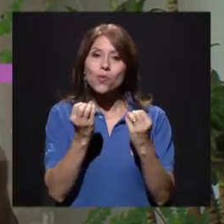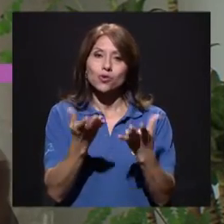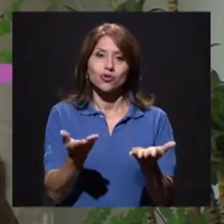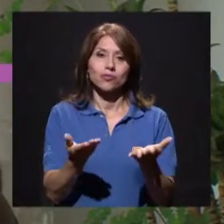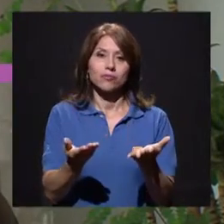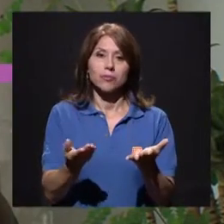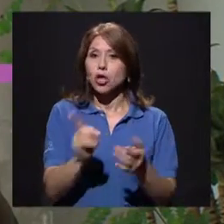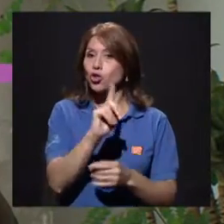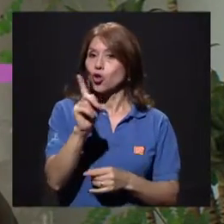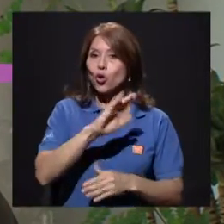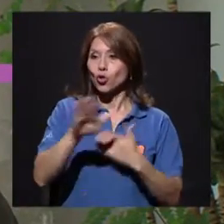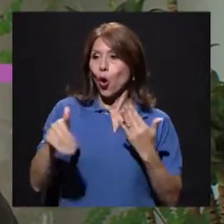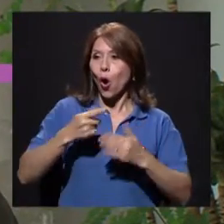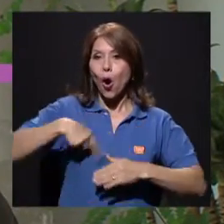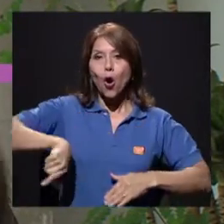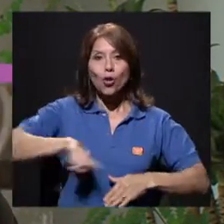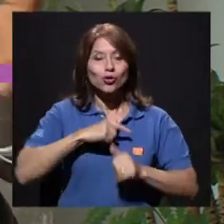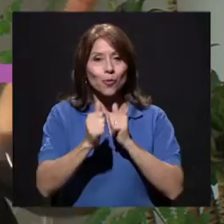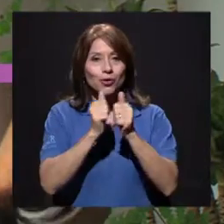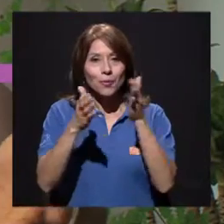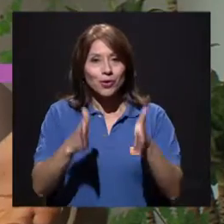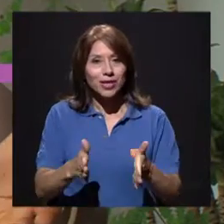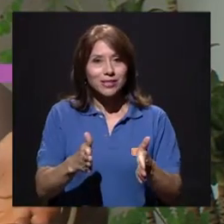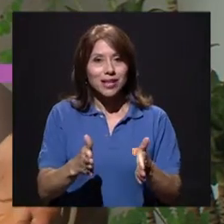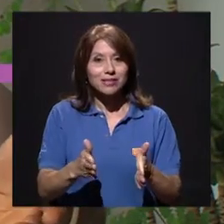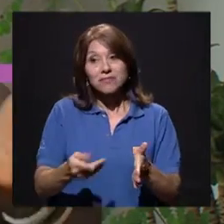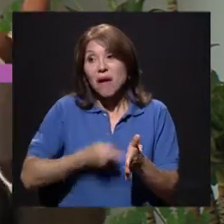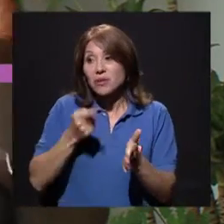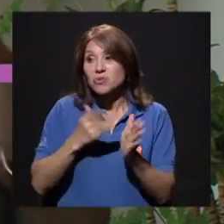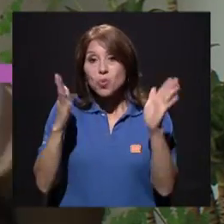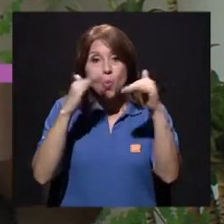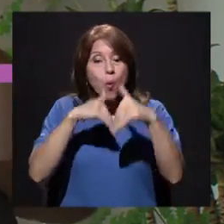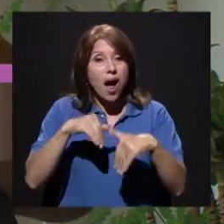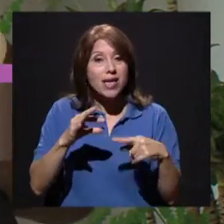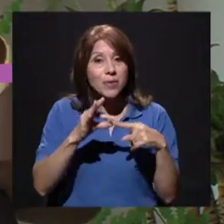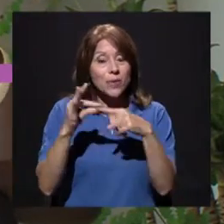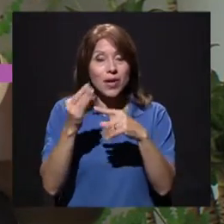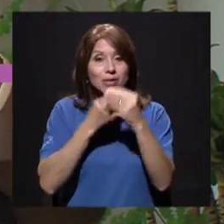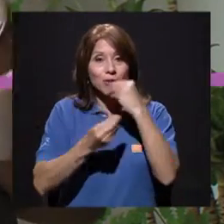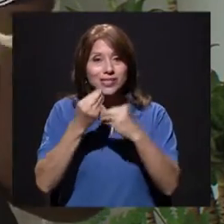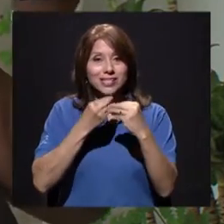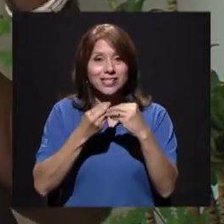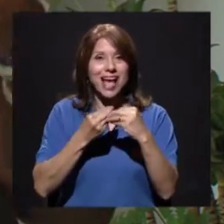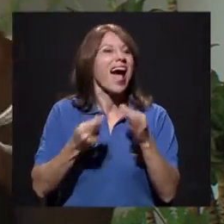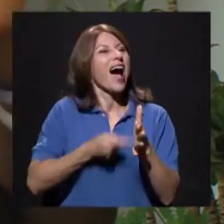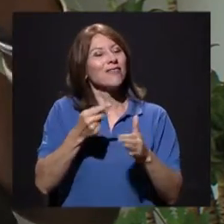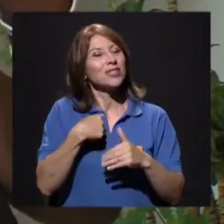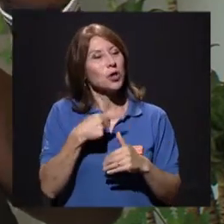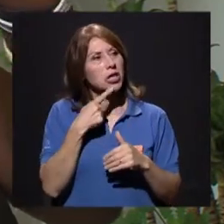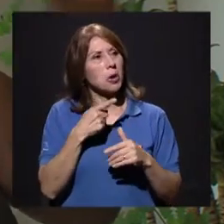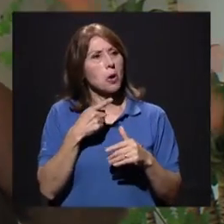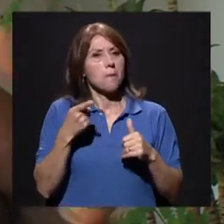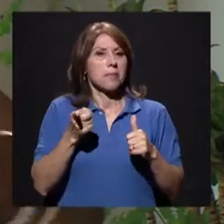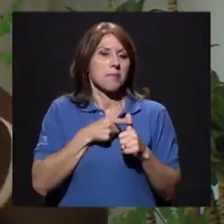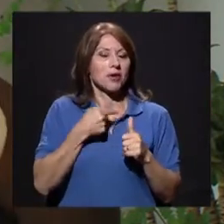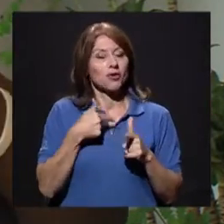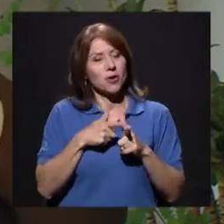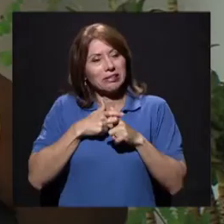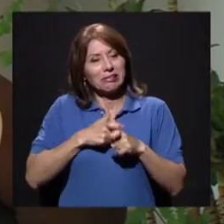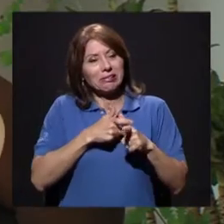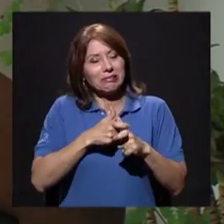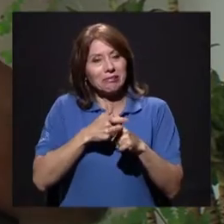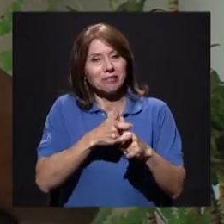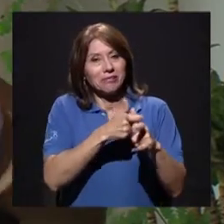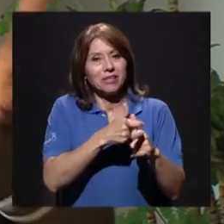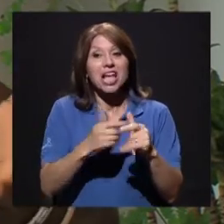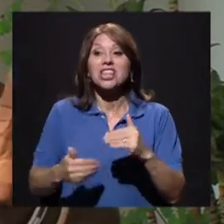tenemos una nutricionista. Y el conocimiento. Y el conocimiento. Entonces, a veces, bueno, yo ir a correr más tarde, me como la chuleta que me traigo, me como todo.